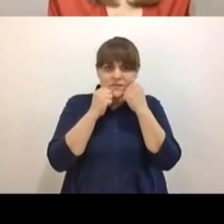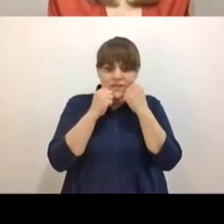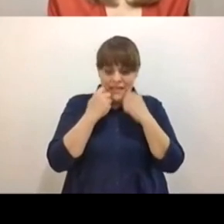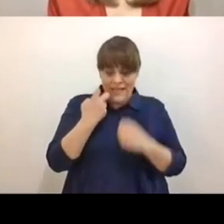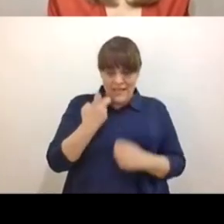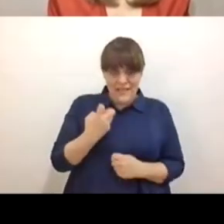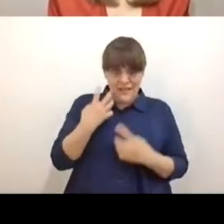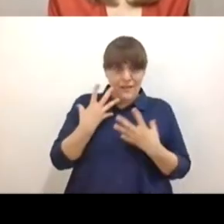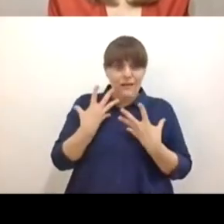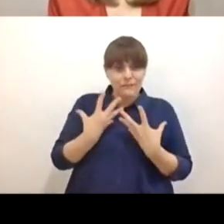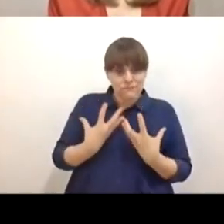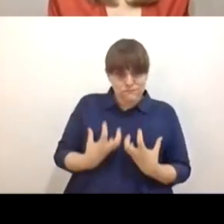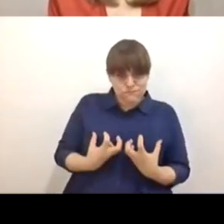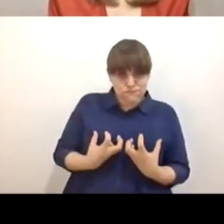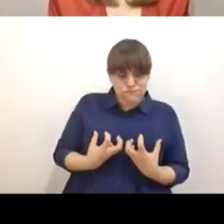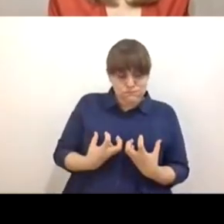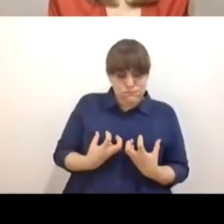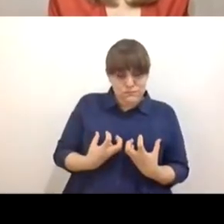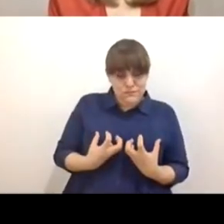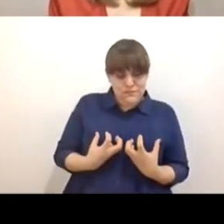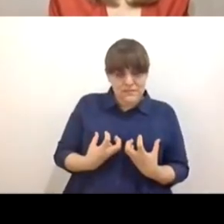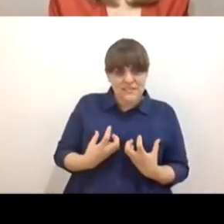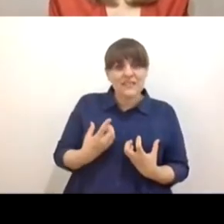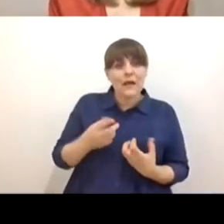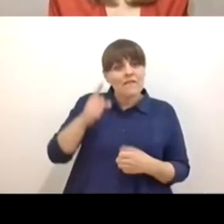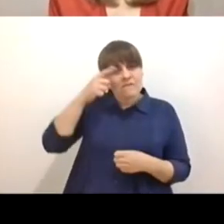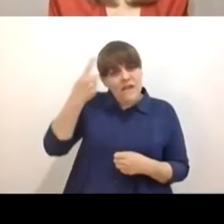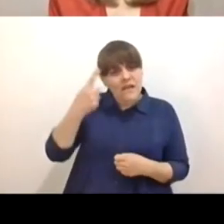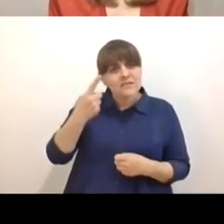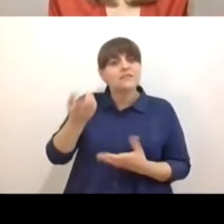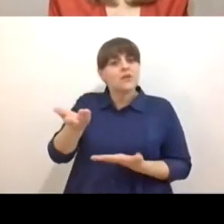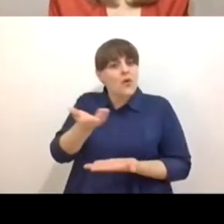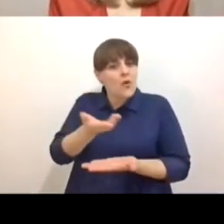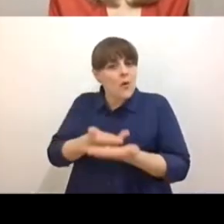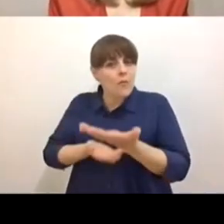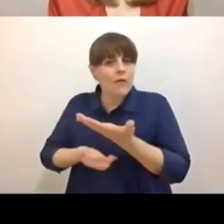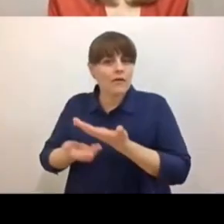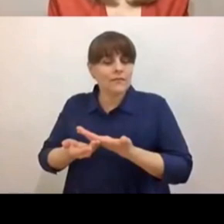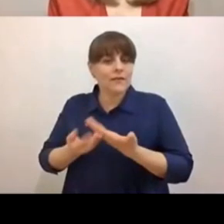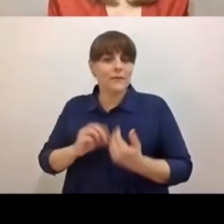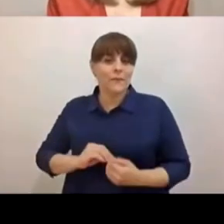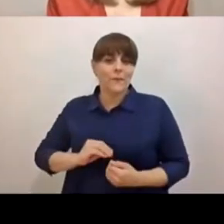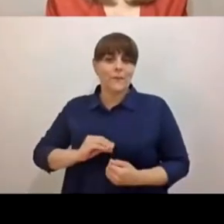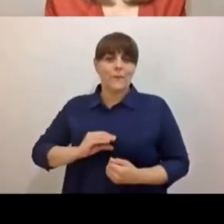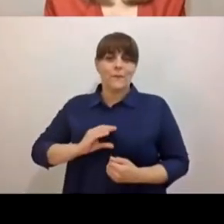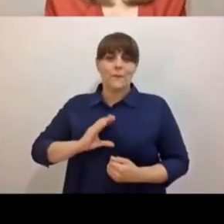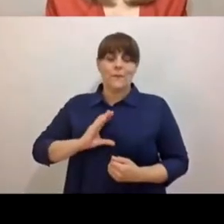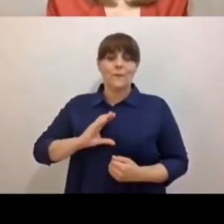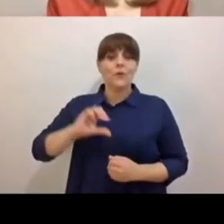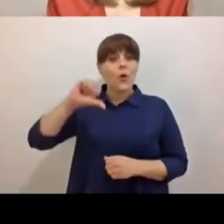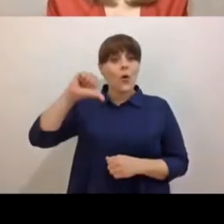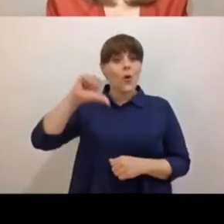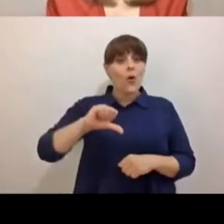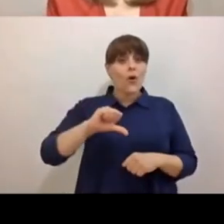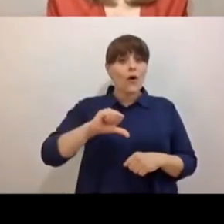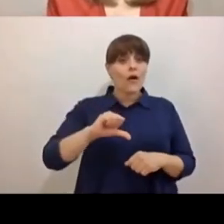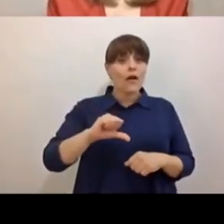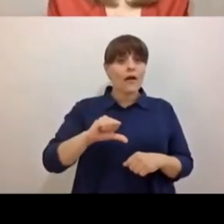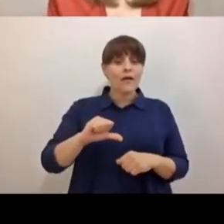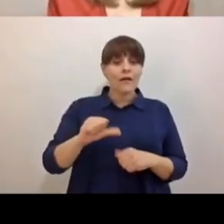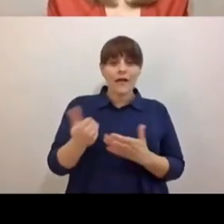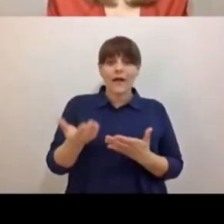fácil cuando es todo. Y que además una situación muy particular es que hoy todos esos duelos son